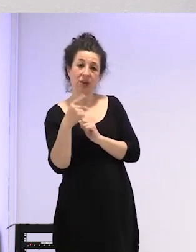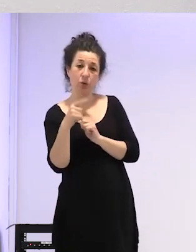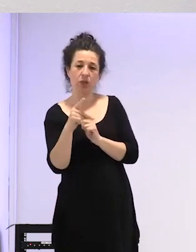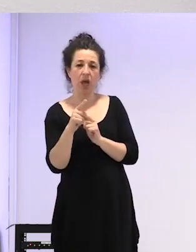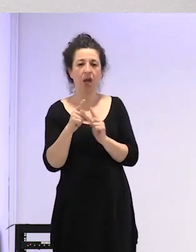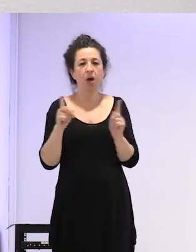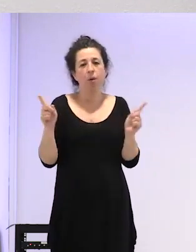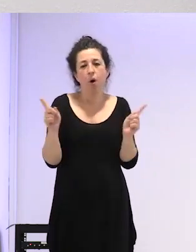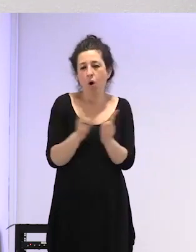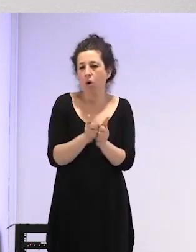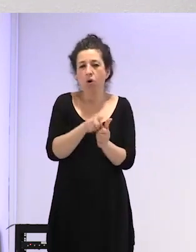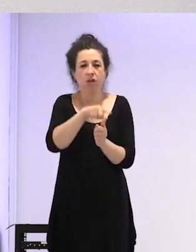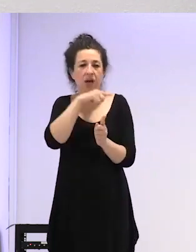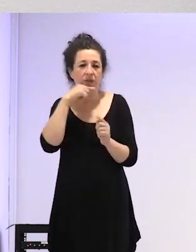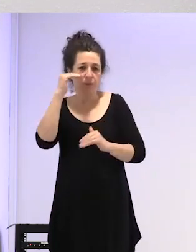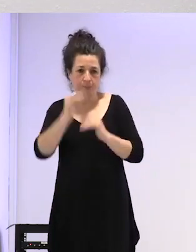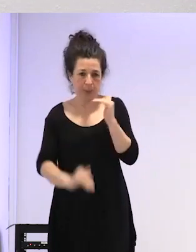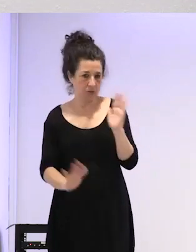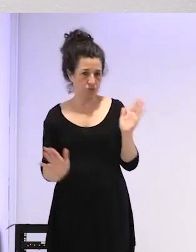y lo menos dolorosa posible